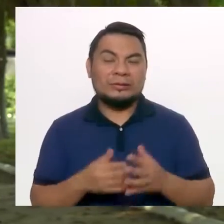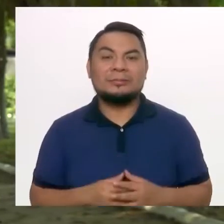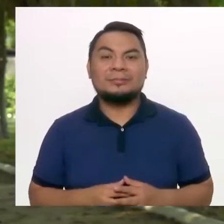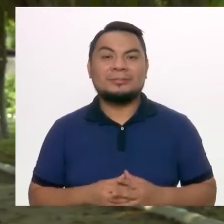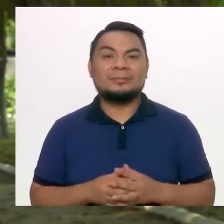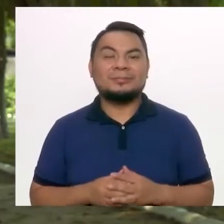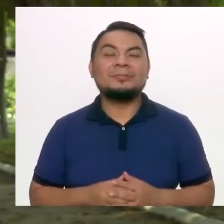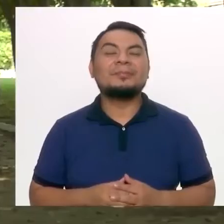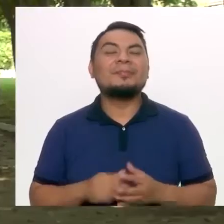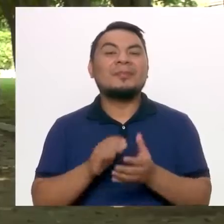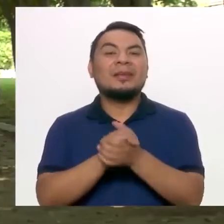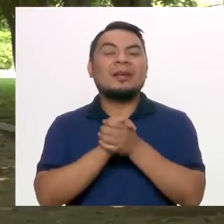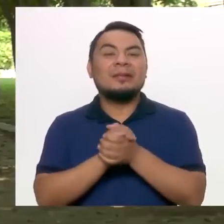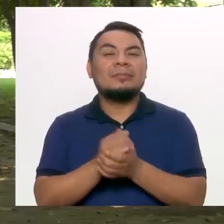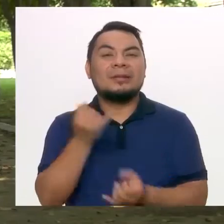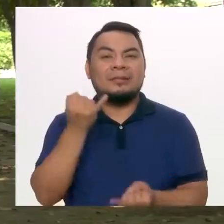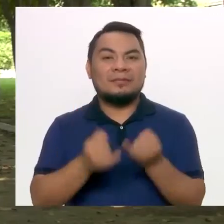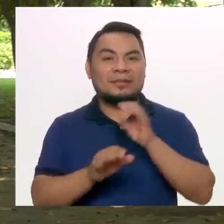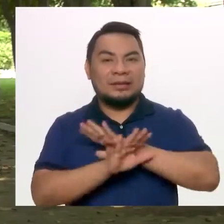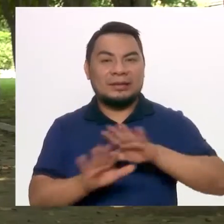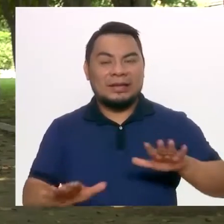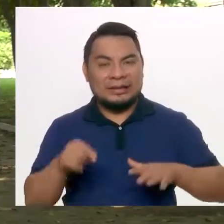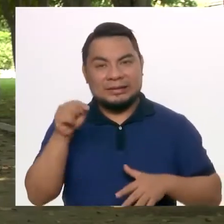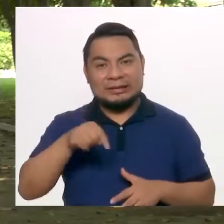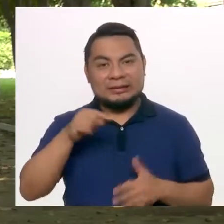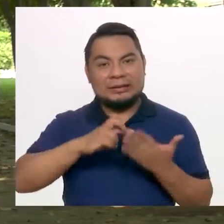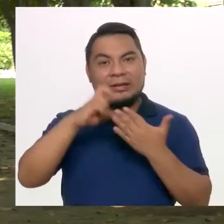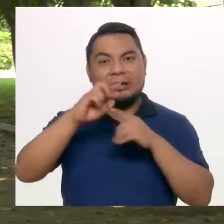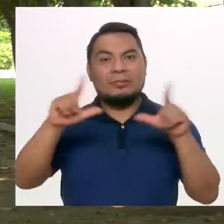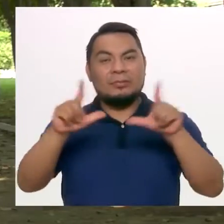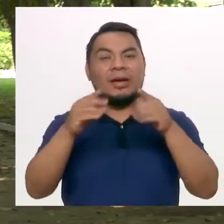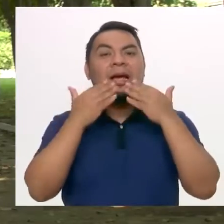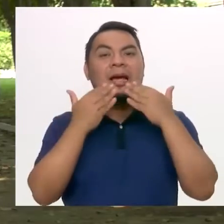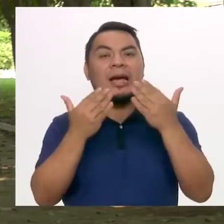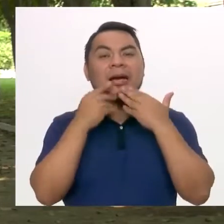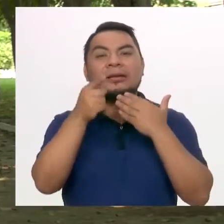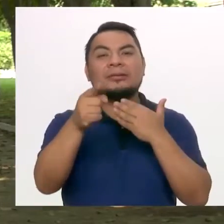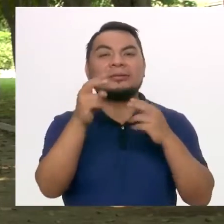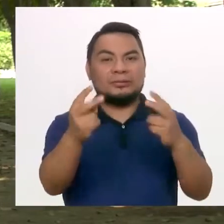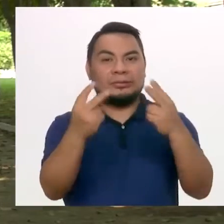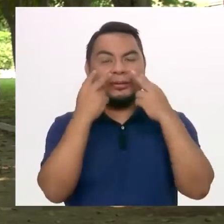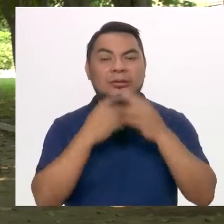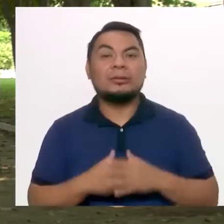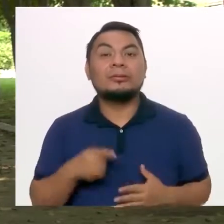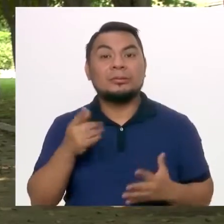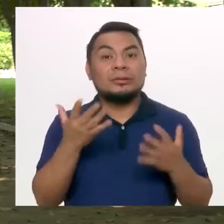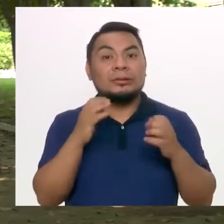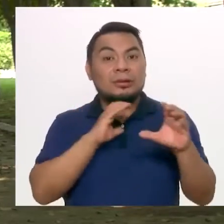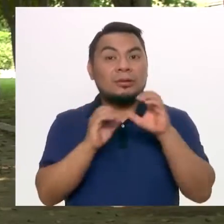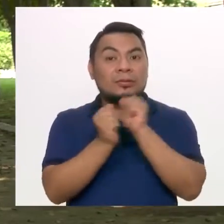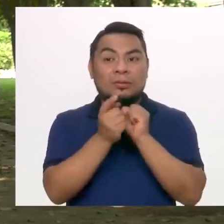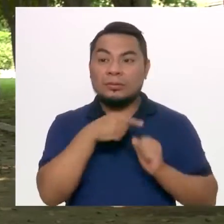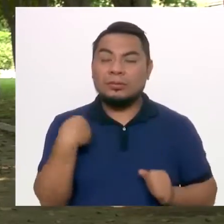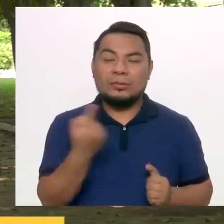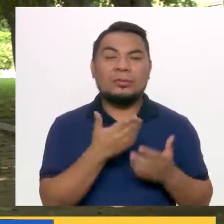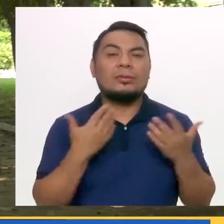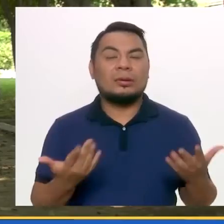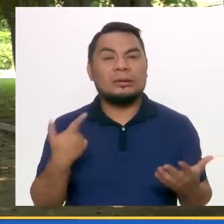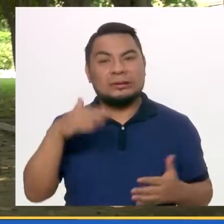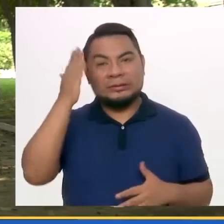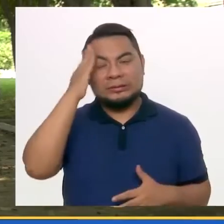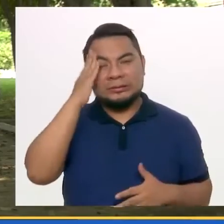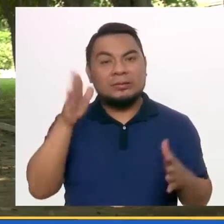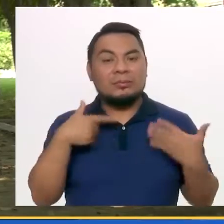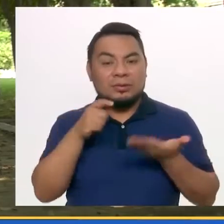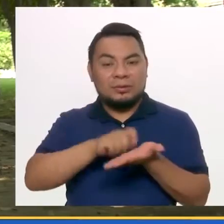sus servidores. Amigos, de esta manera llegamos ya al final del programa. Gracias por su sintonía. Si quieren comunicarse con nosotros,